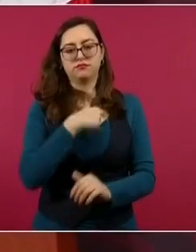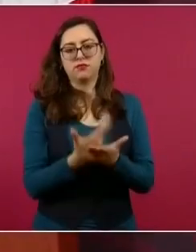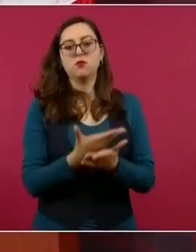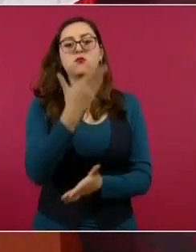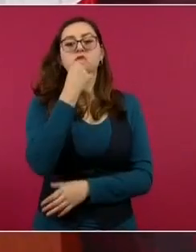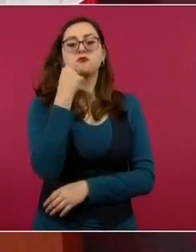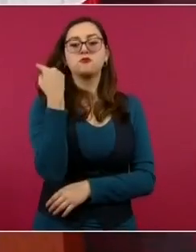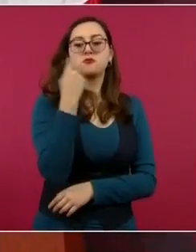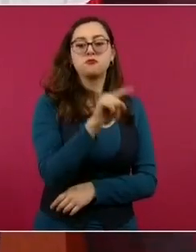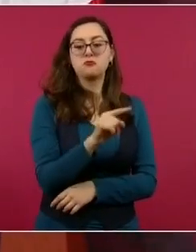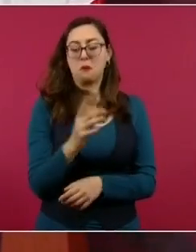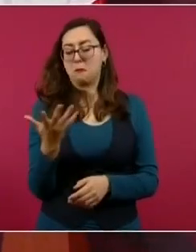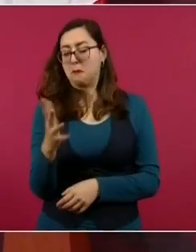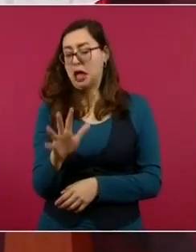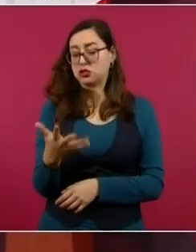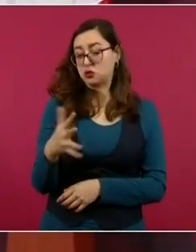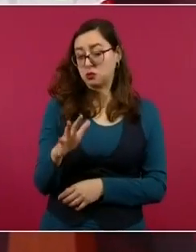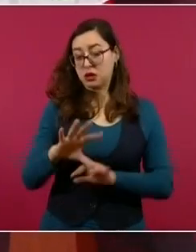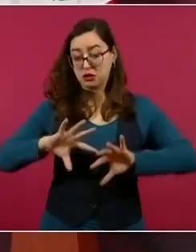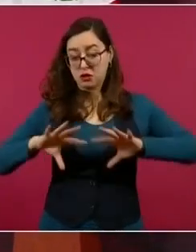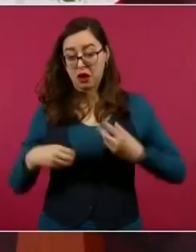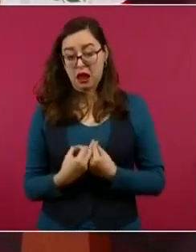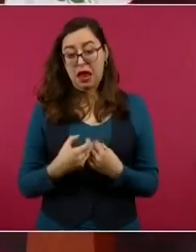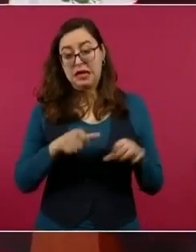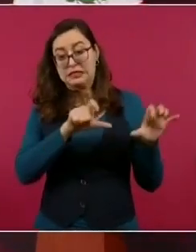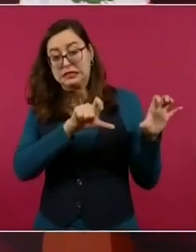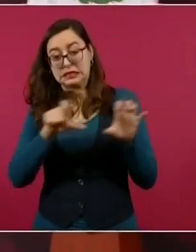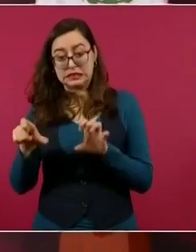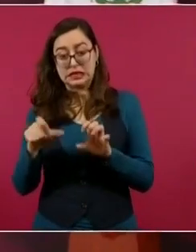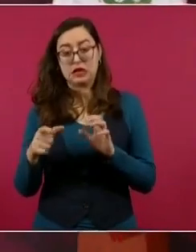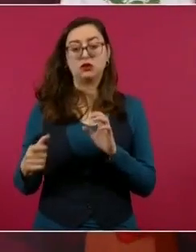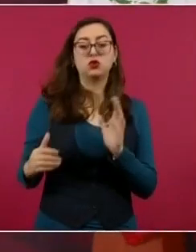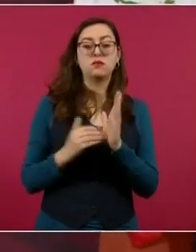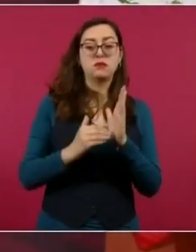Por alrededor de 700 millones de dólares.